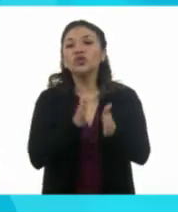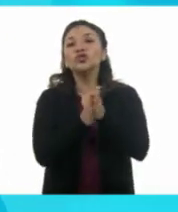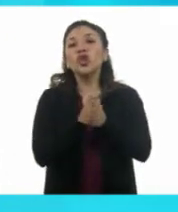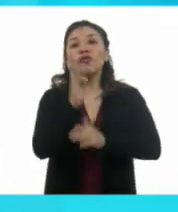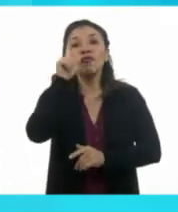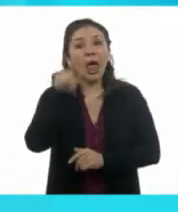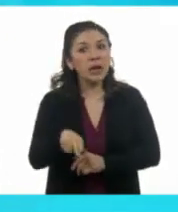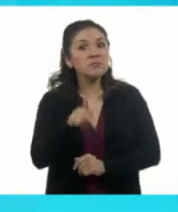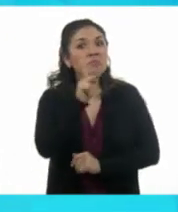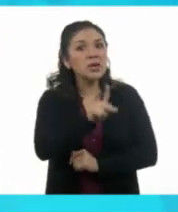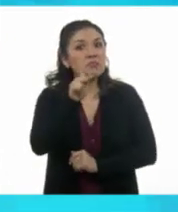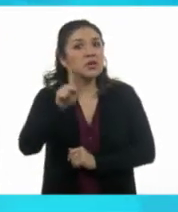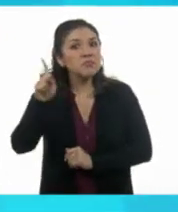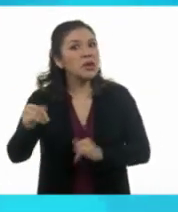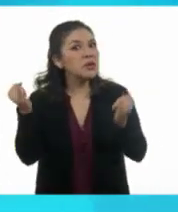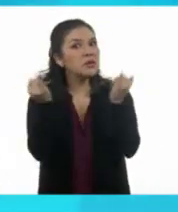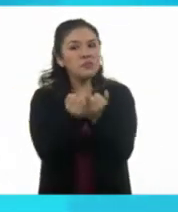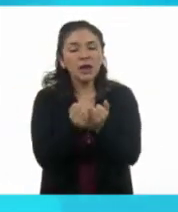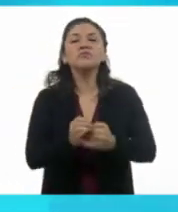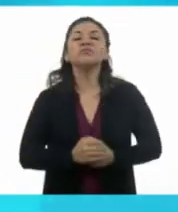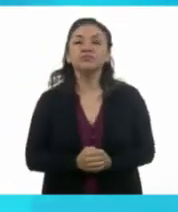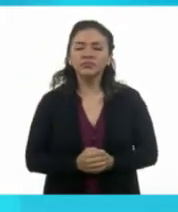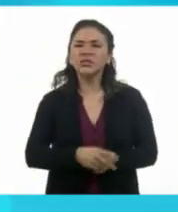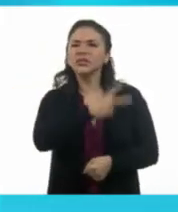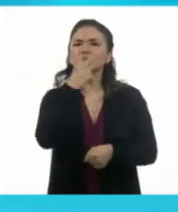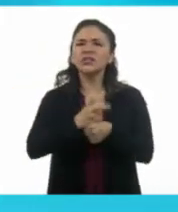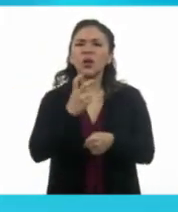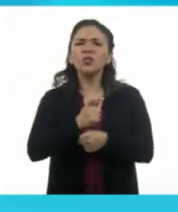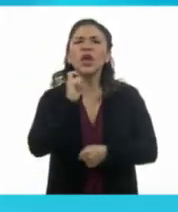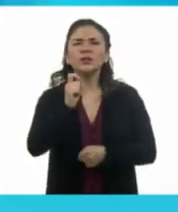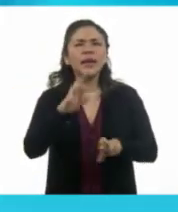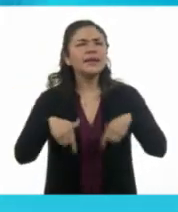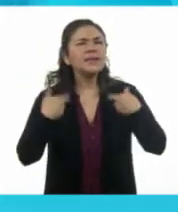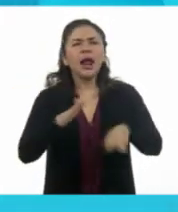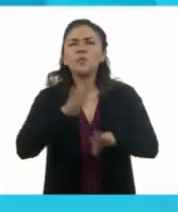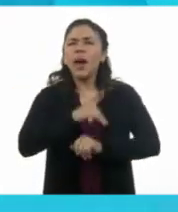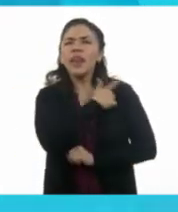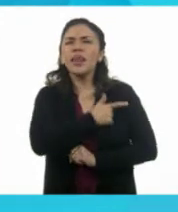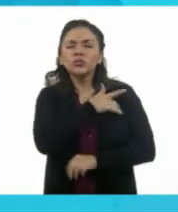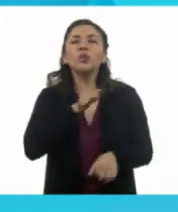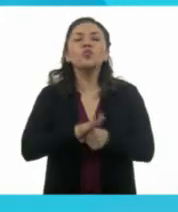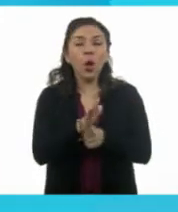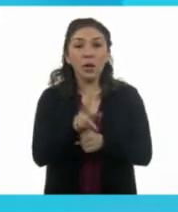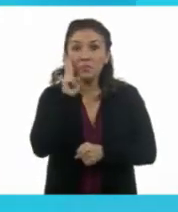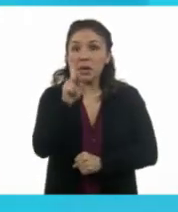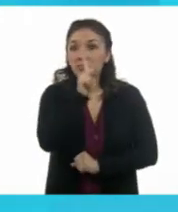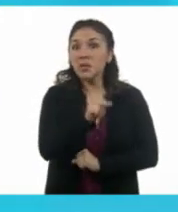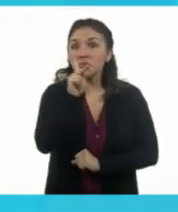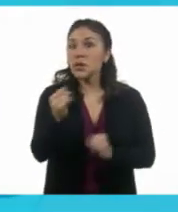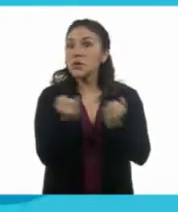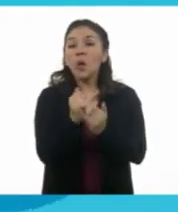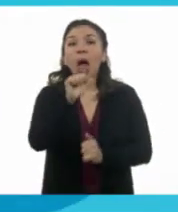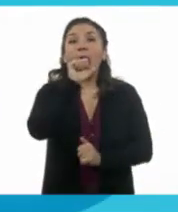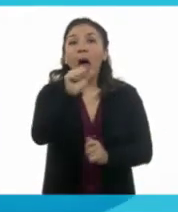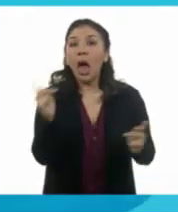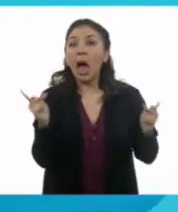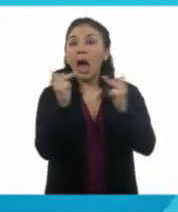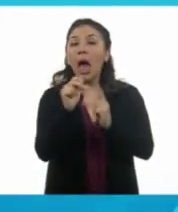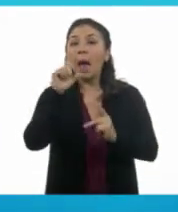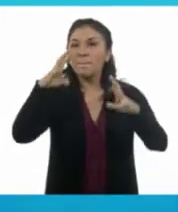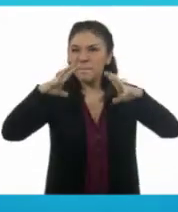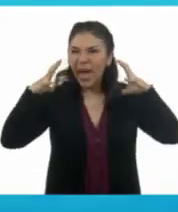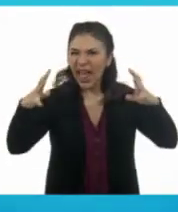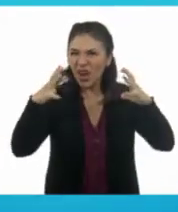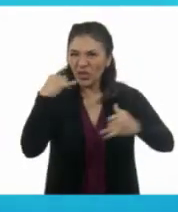Chocoflan también. La número dos, ¿Cuál es tu regalo favorito? Igual que Alan, el inciso A, una pelota